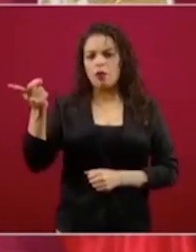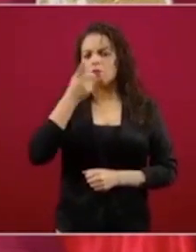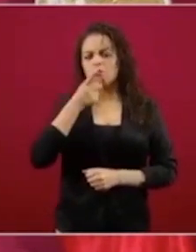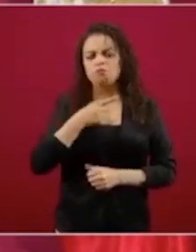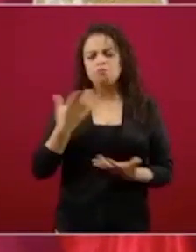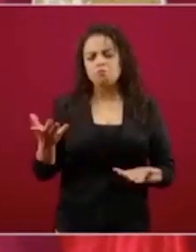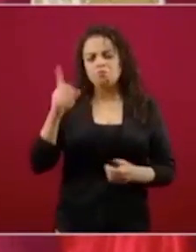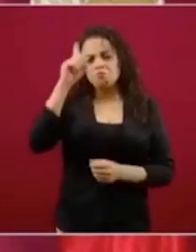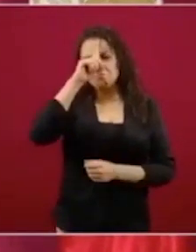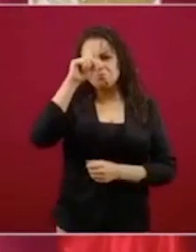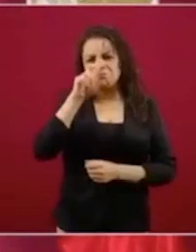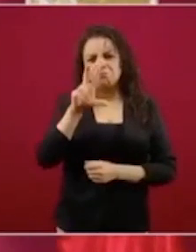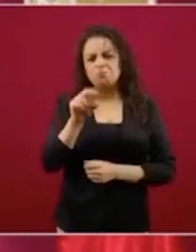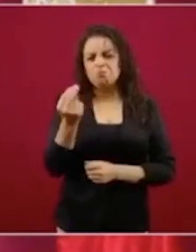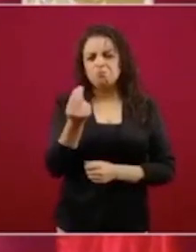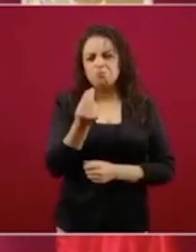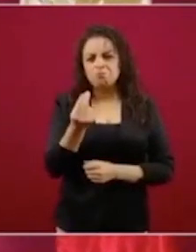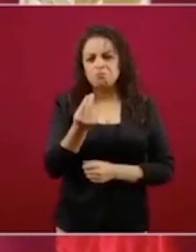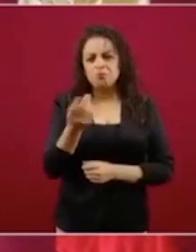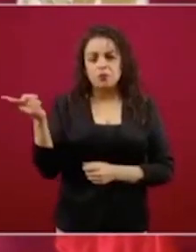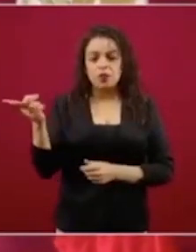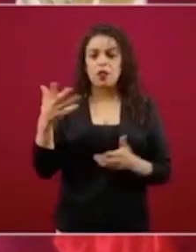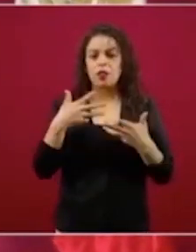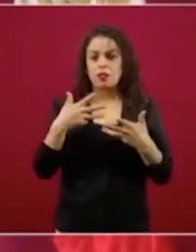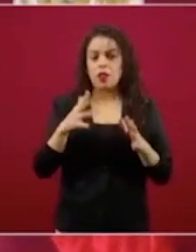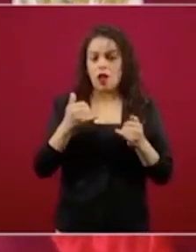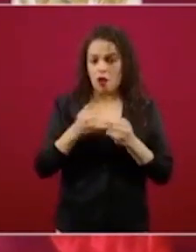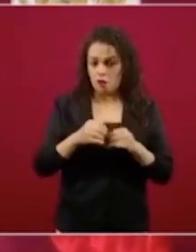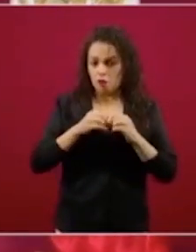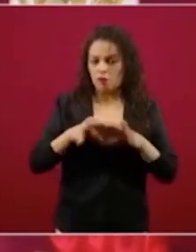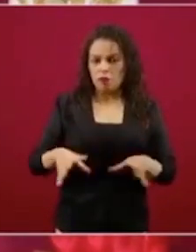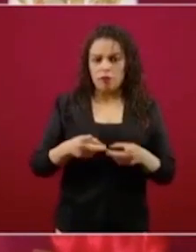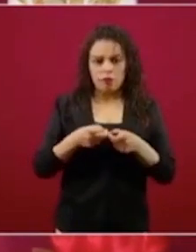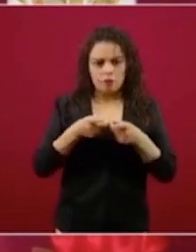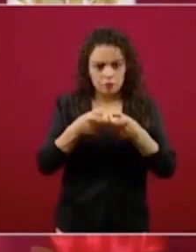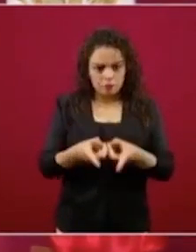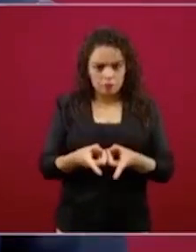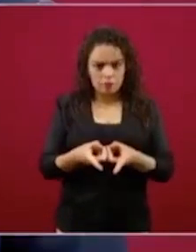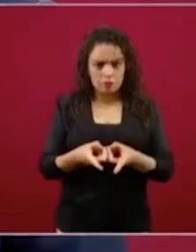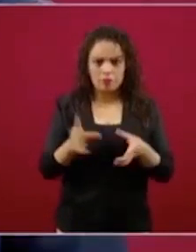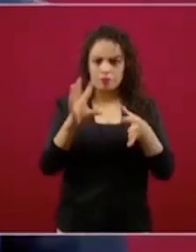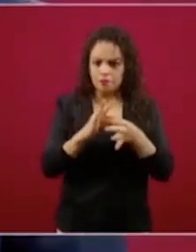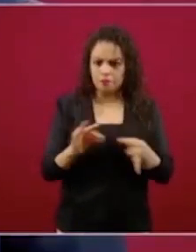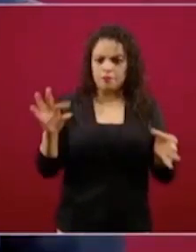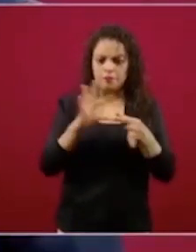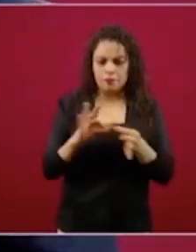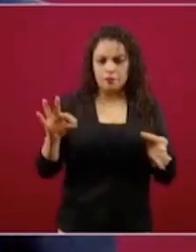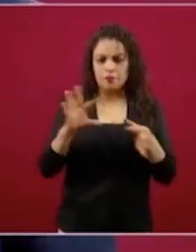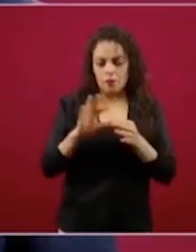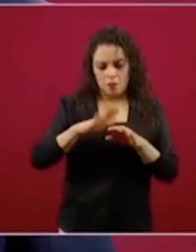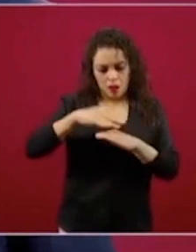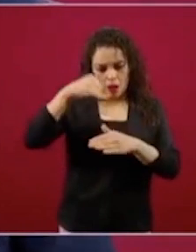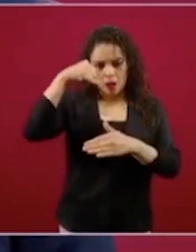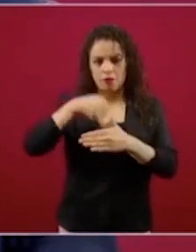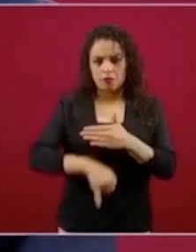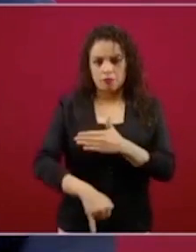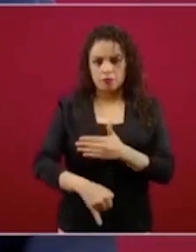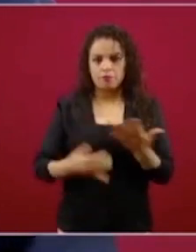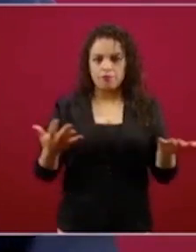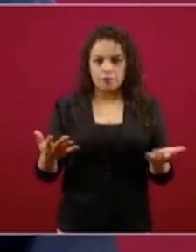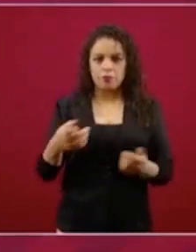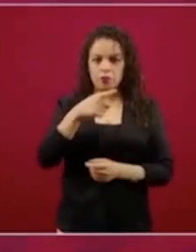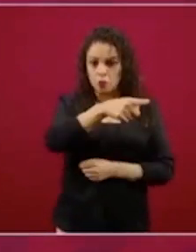Y él ya tiene toda una explicación sobre eso, que ya le ha dado y pídansela. Entonces, yo hago caso.